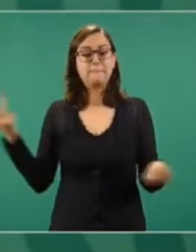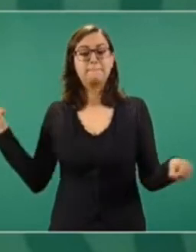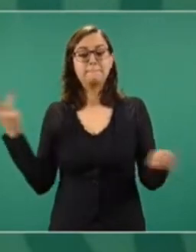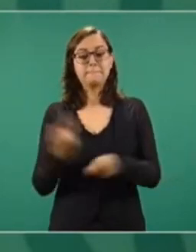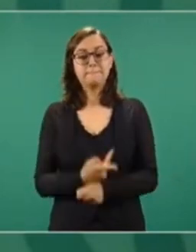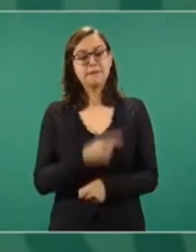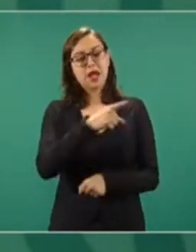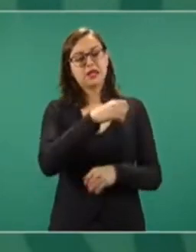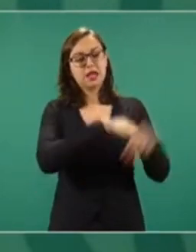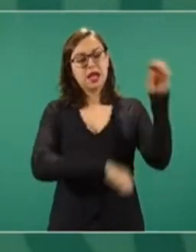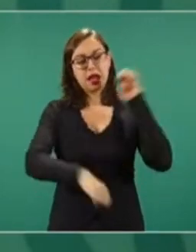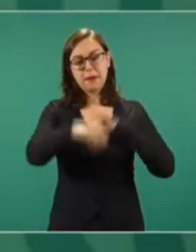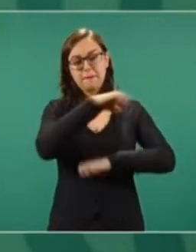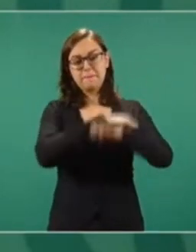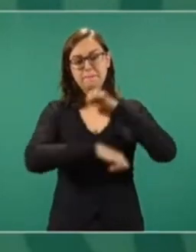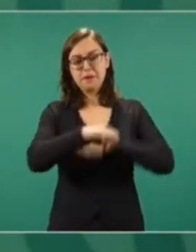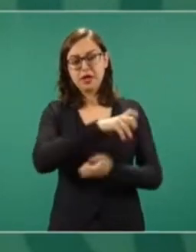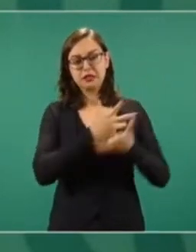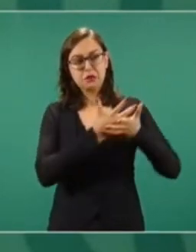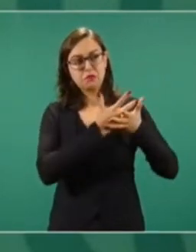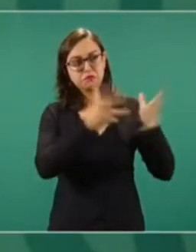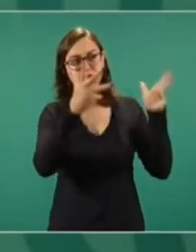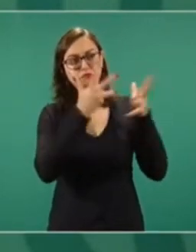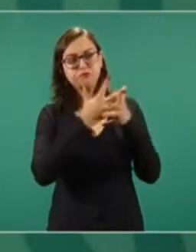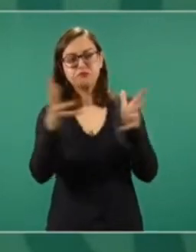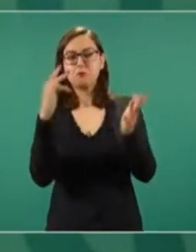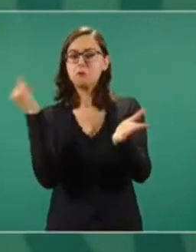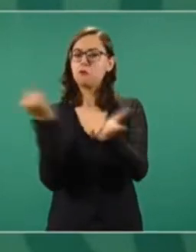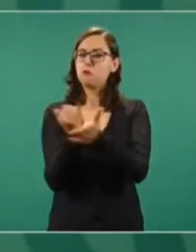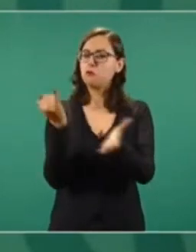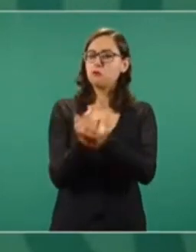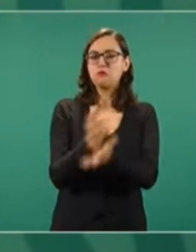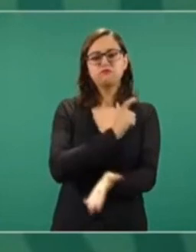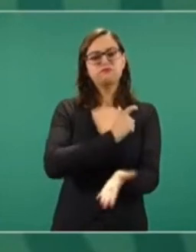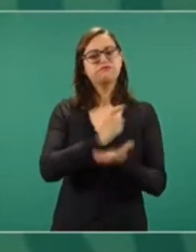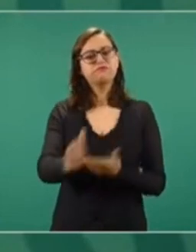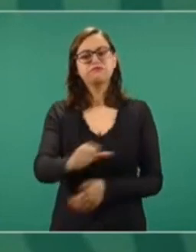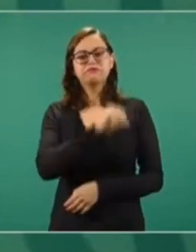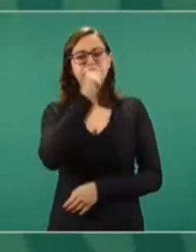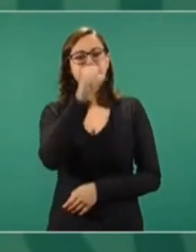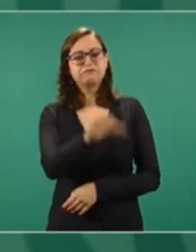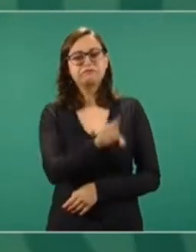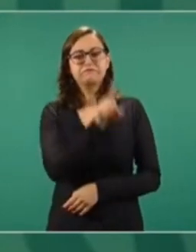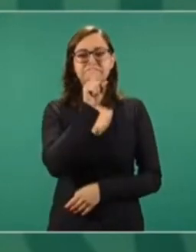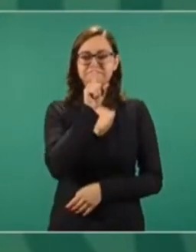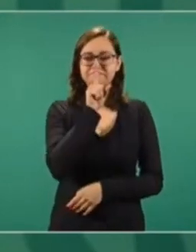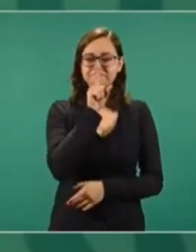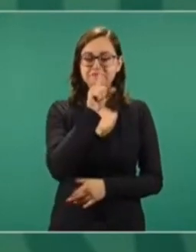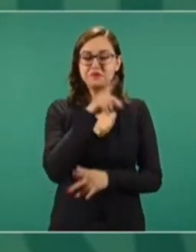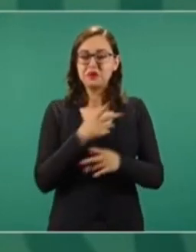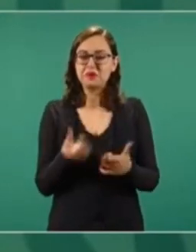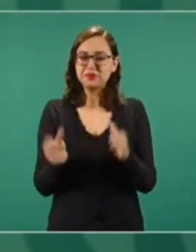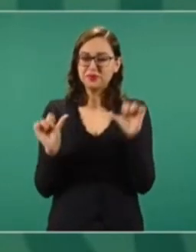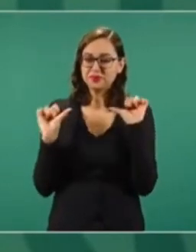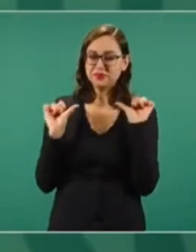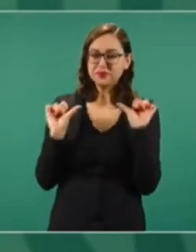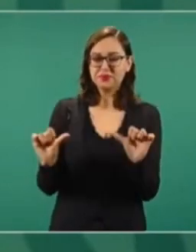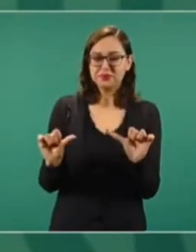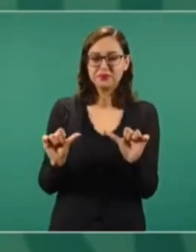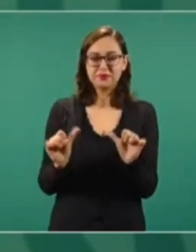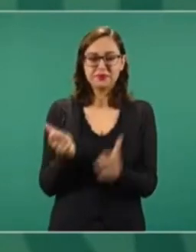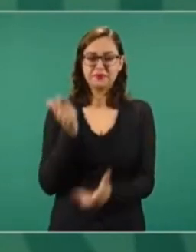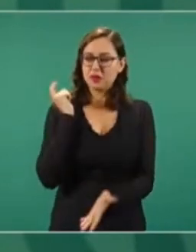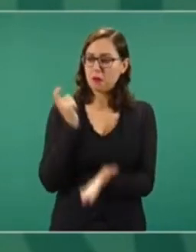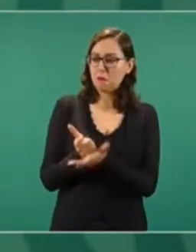impuestos a las grandes empresas, que al final terminaban no pagando